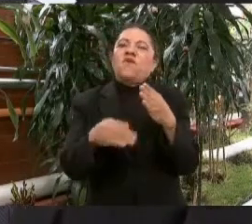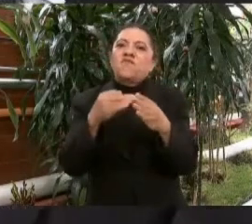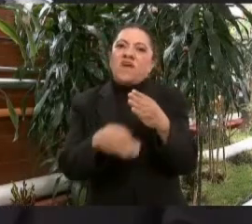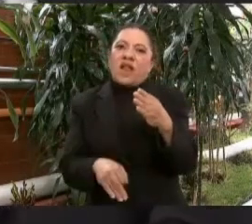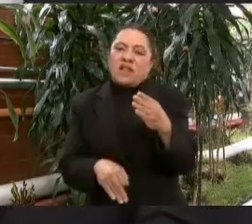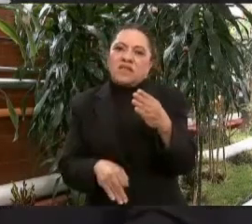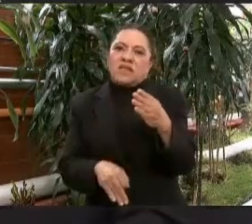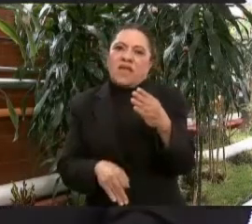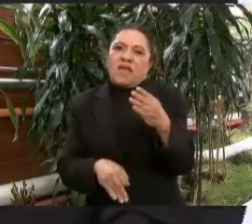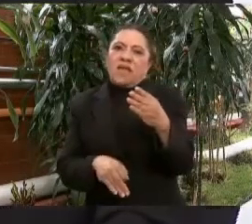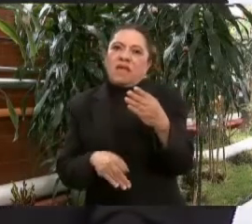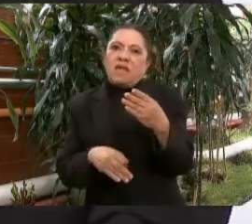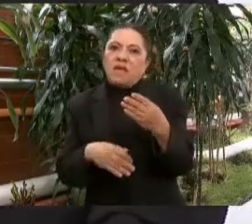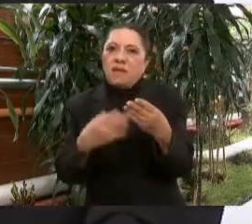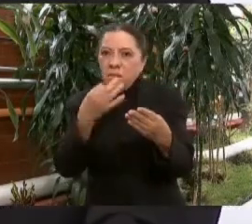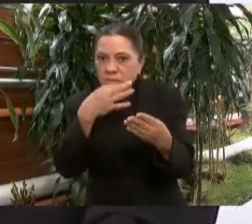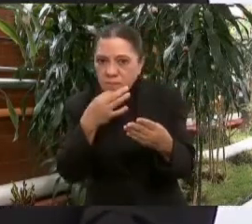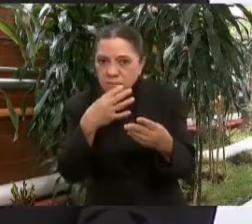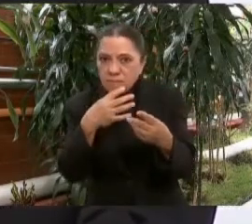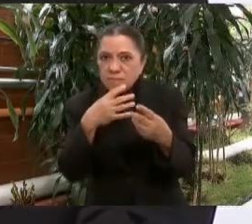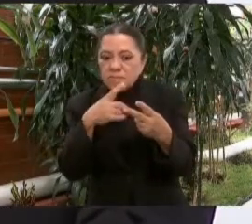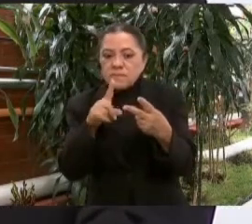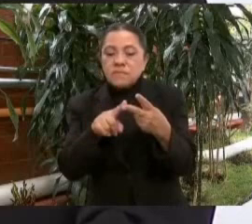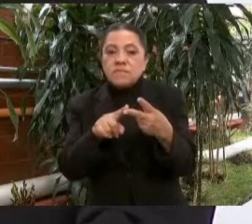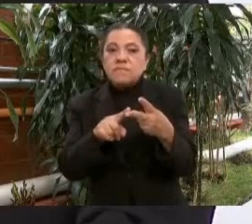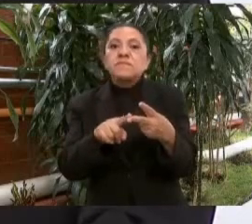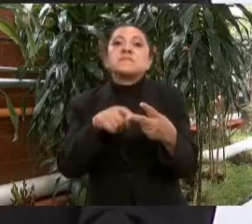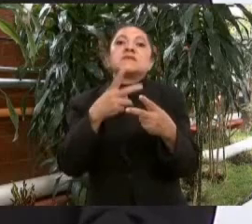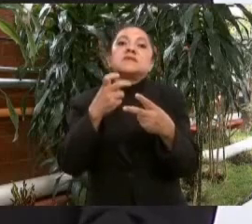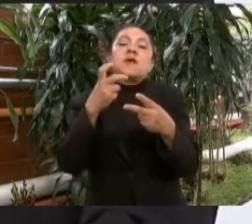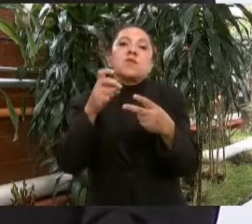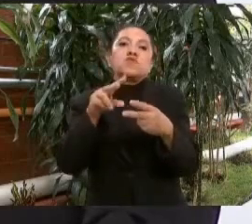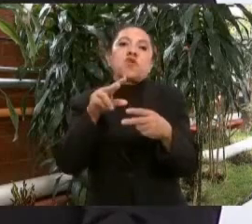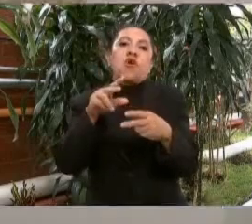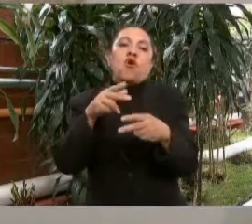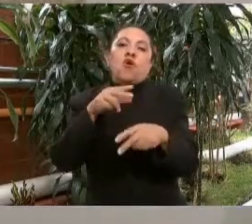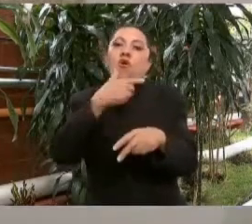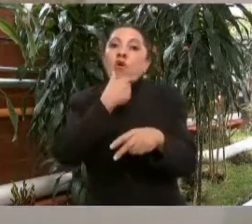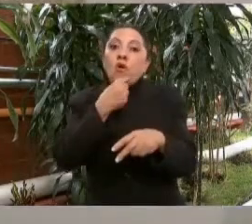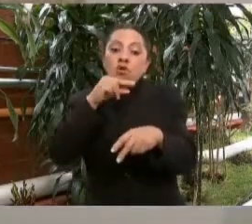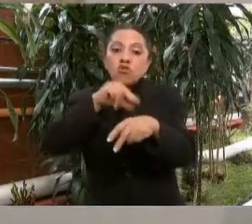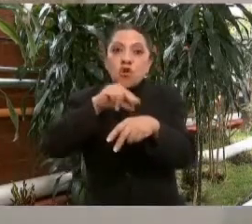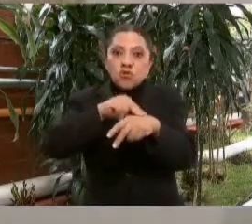Segundo, que no faltaran los médicos y las enfermeras.